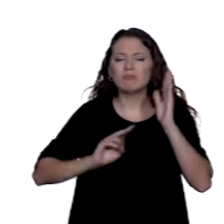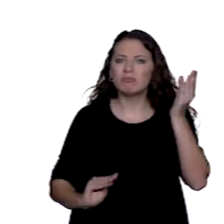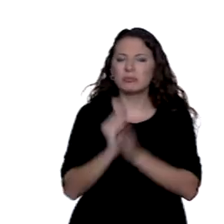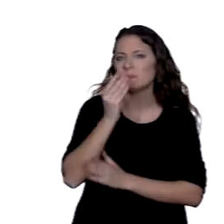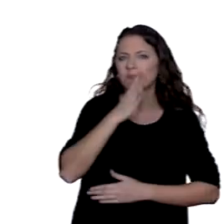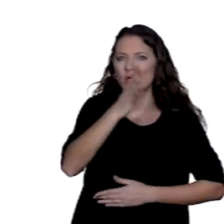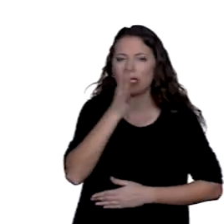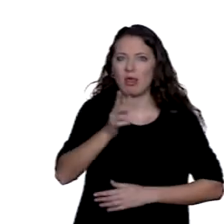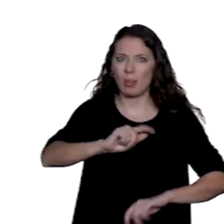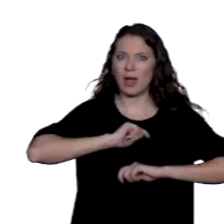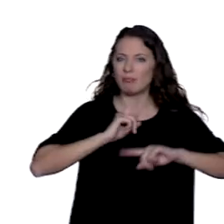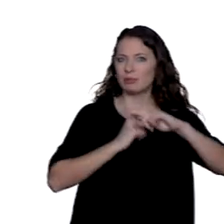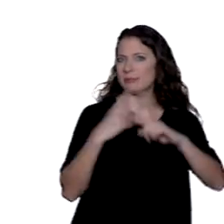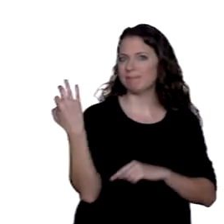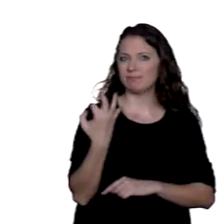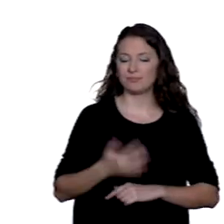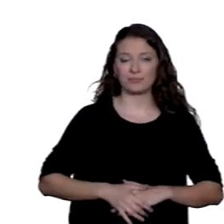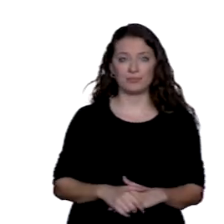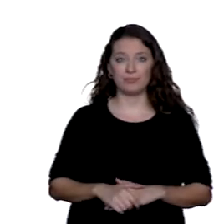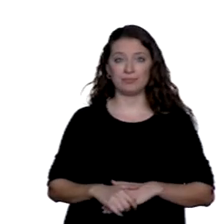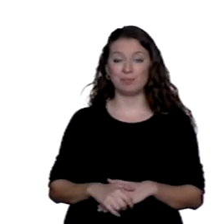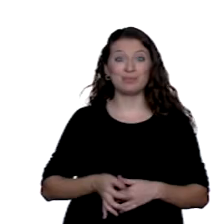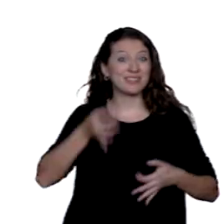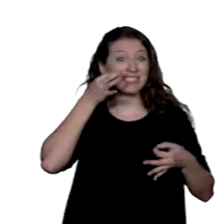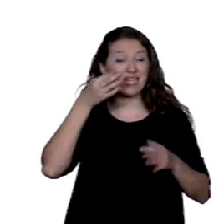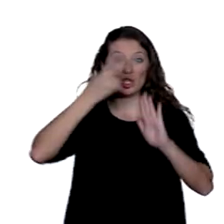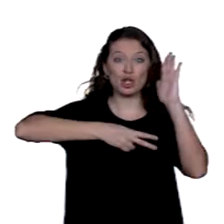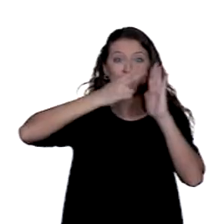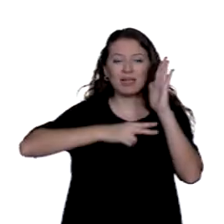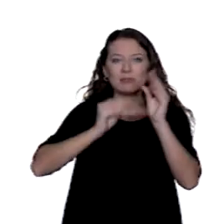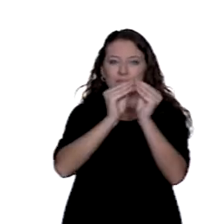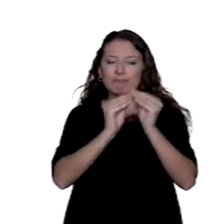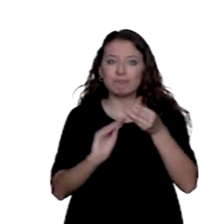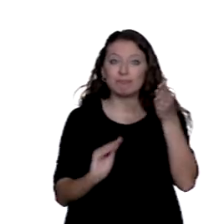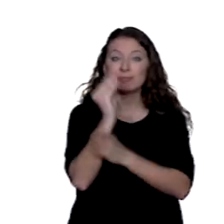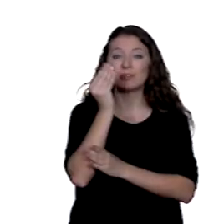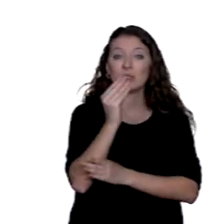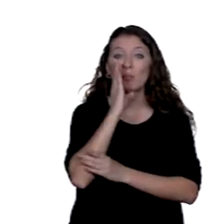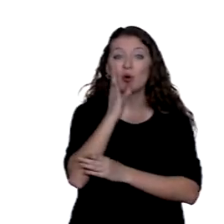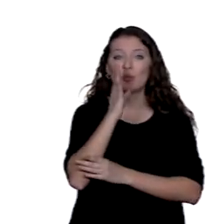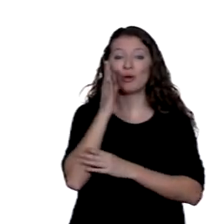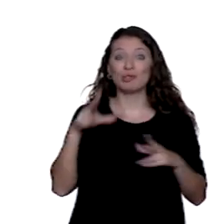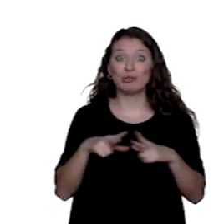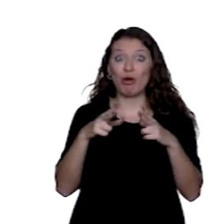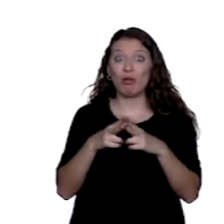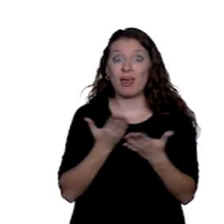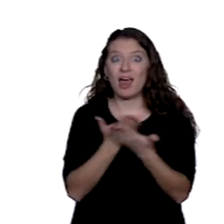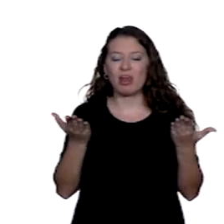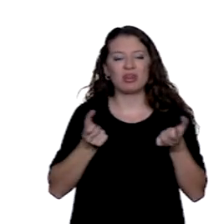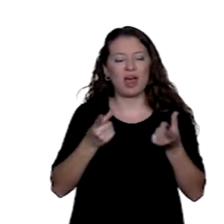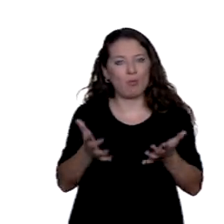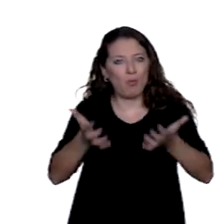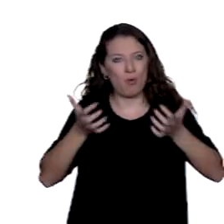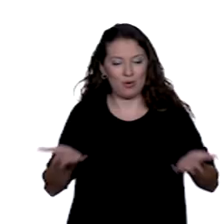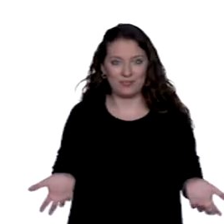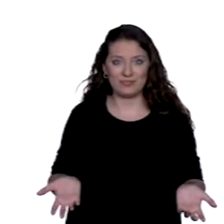las normas? Pues en realidad las normas se hacen porque tienen beneficios para toda la sociedad. A los